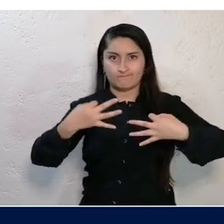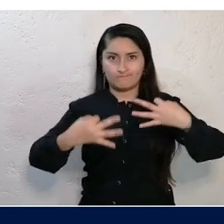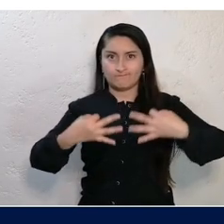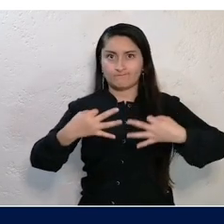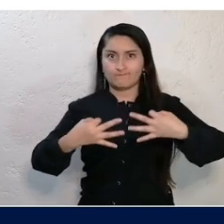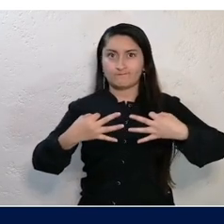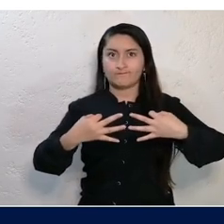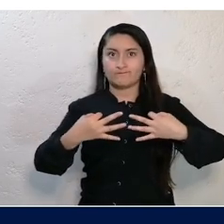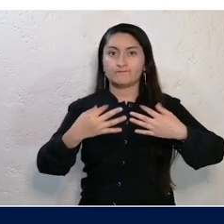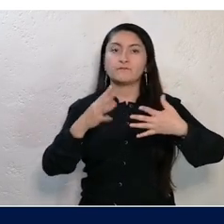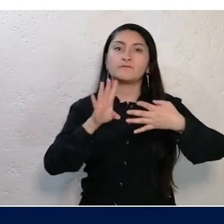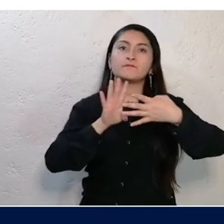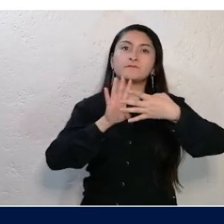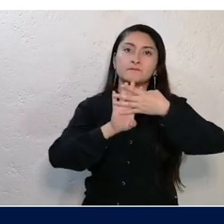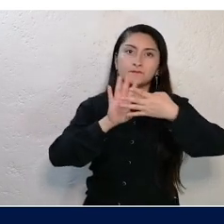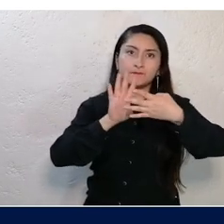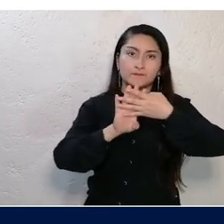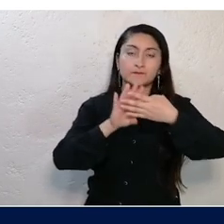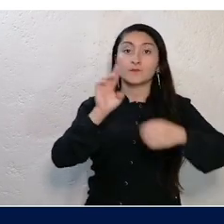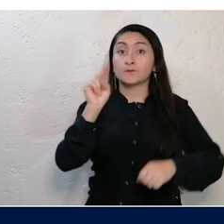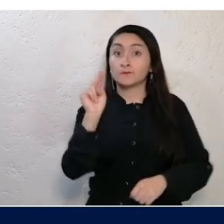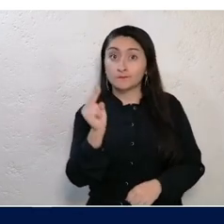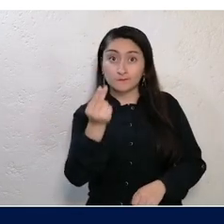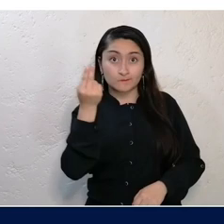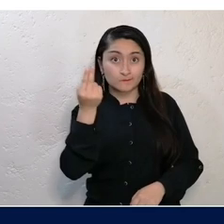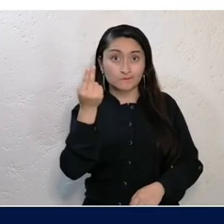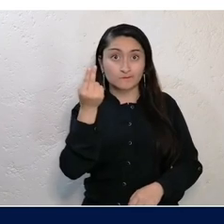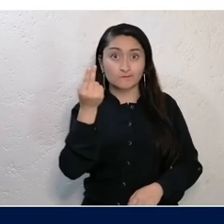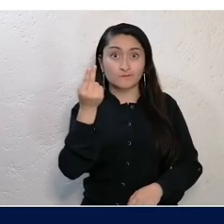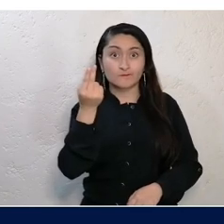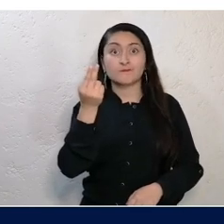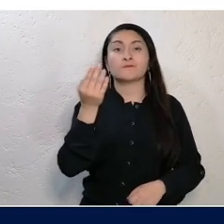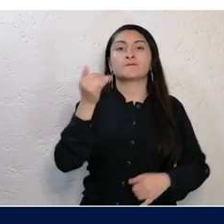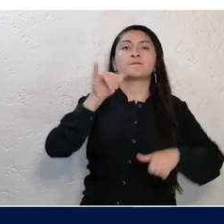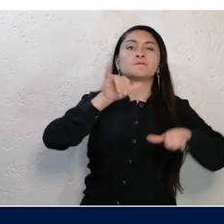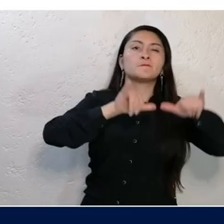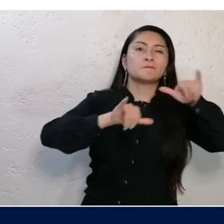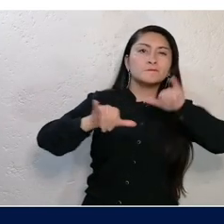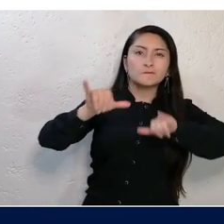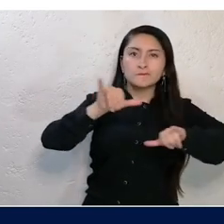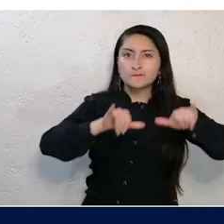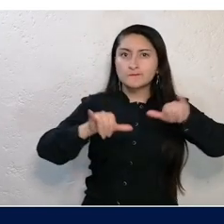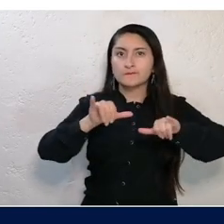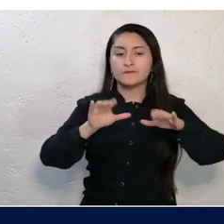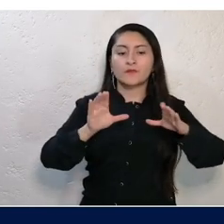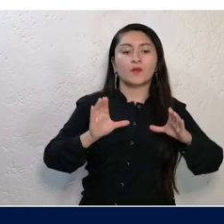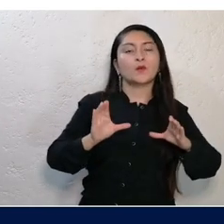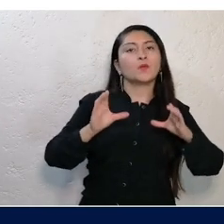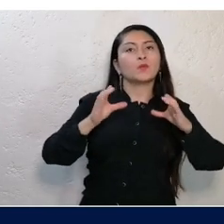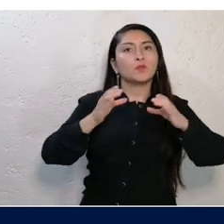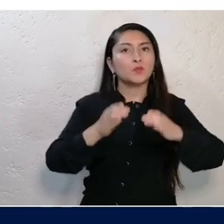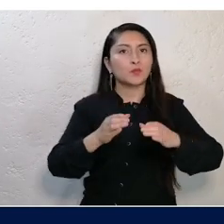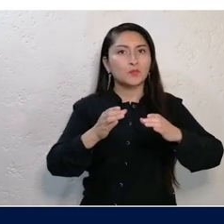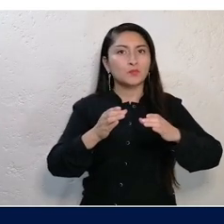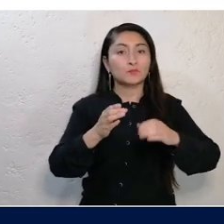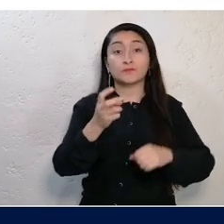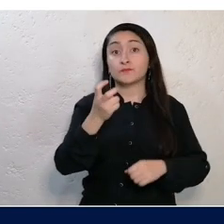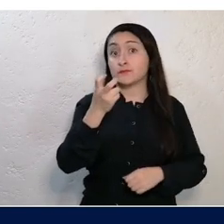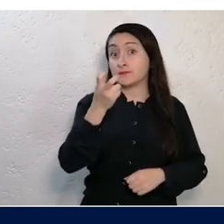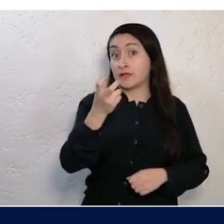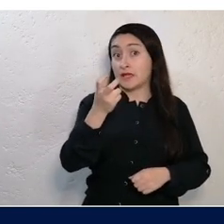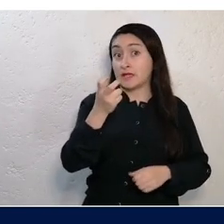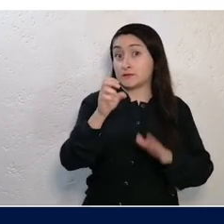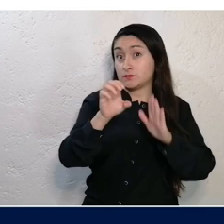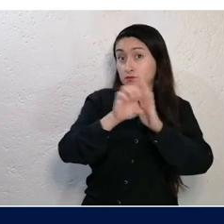juzgados, en tribunales, en prisiones, en universidades, en laboratorios,